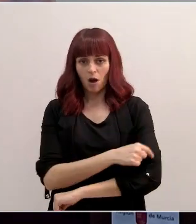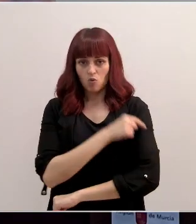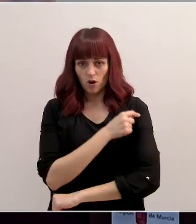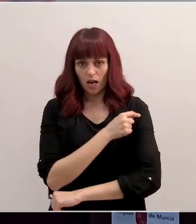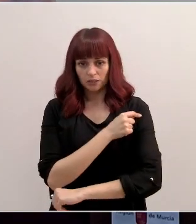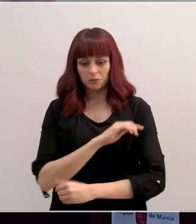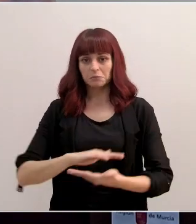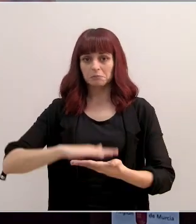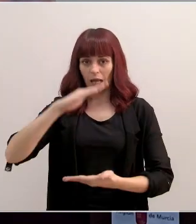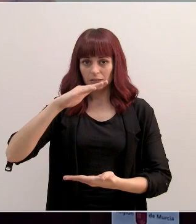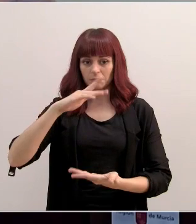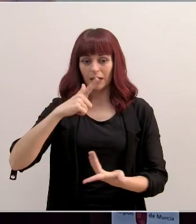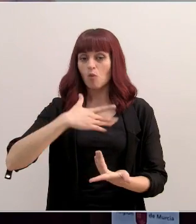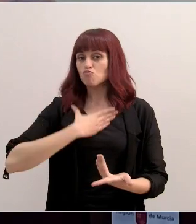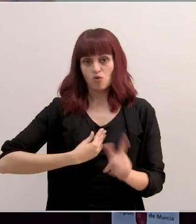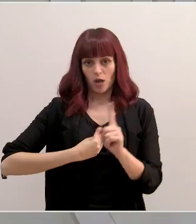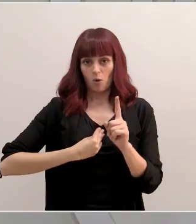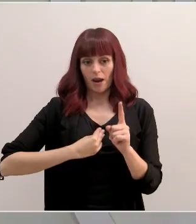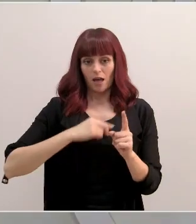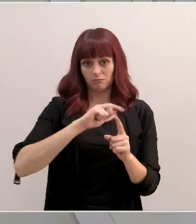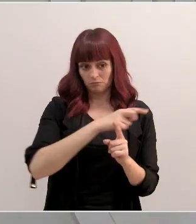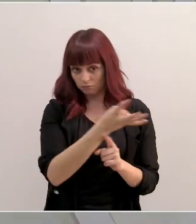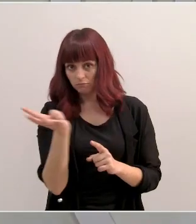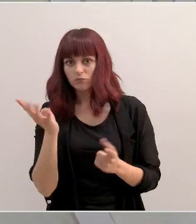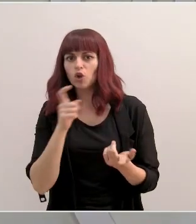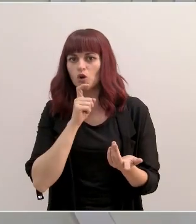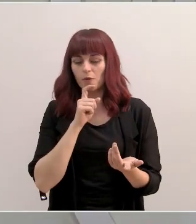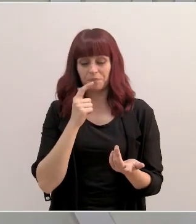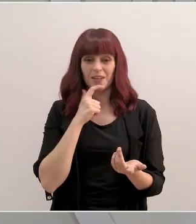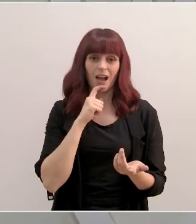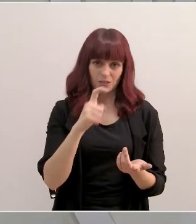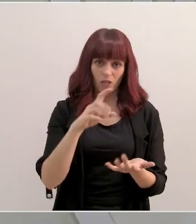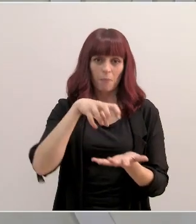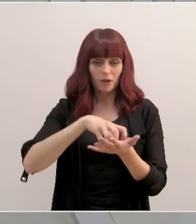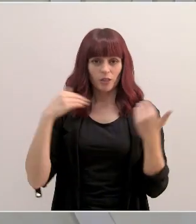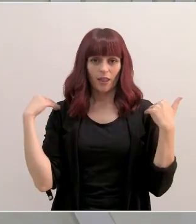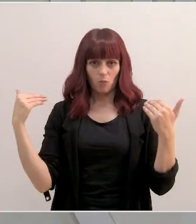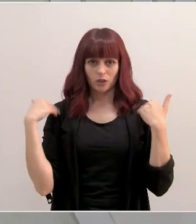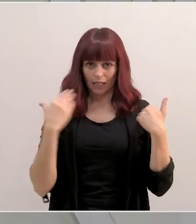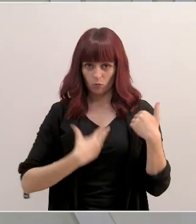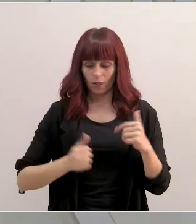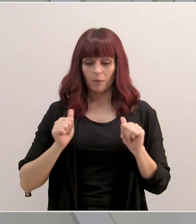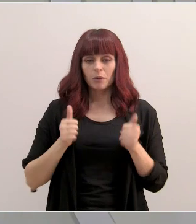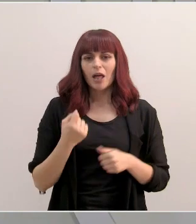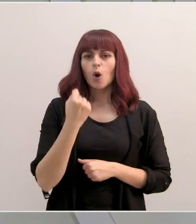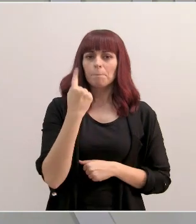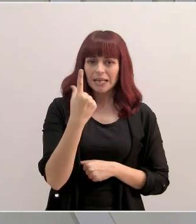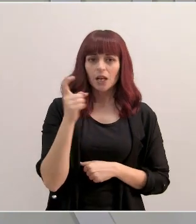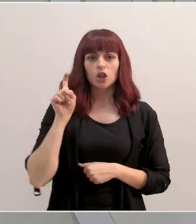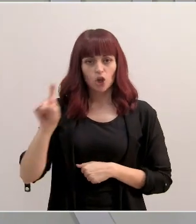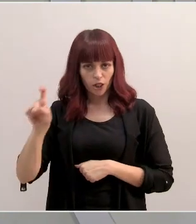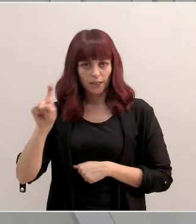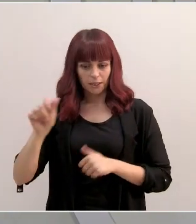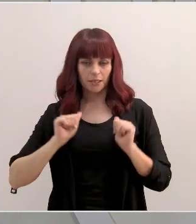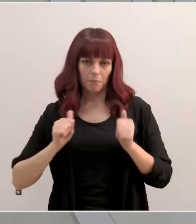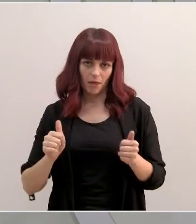más allá de la ciudad de Murcia? Bueno, en principio les hemos anunciado que va a en el pabellón de deportes en Murcia, que se va a empezar con mil docentes y que